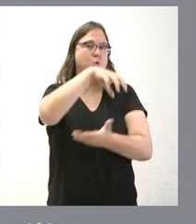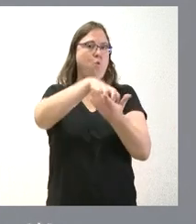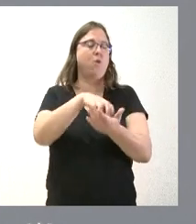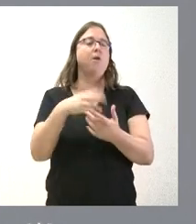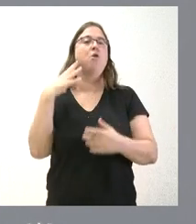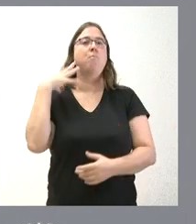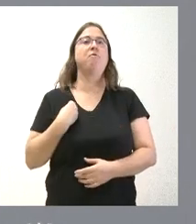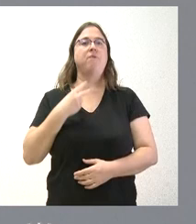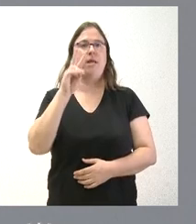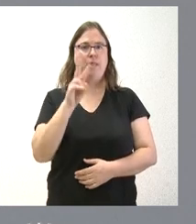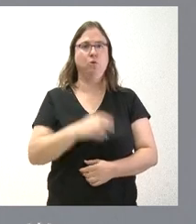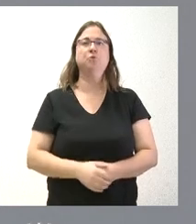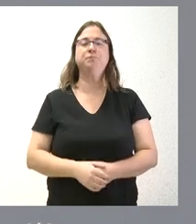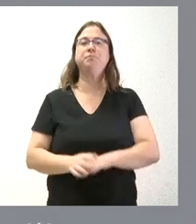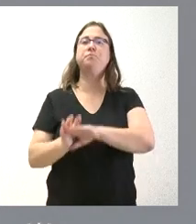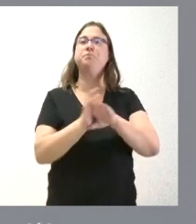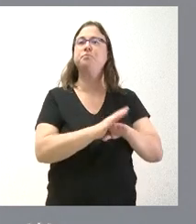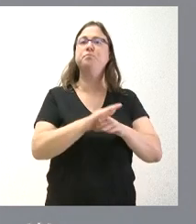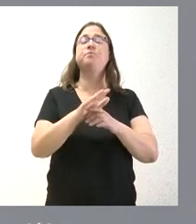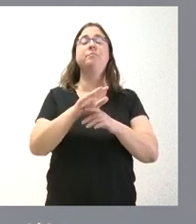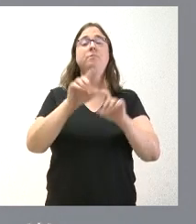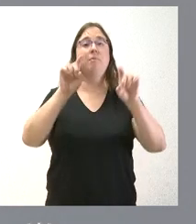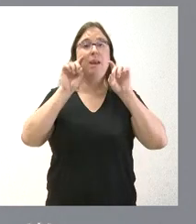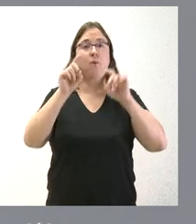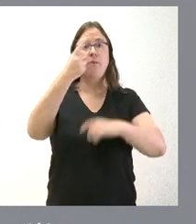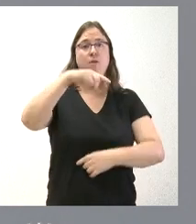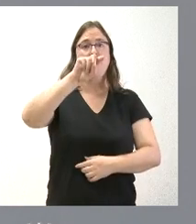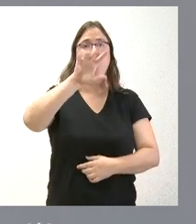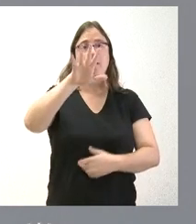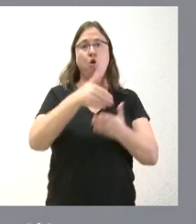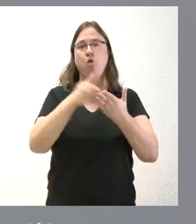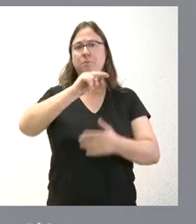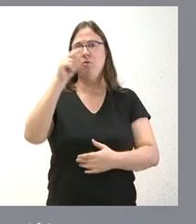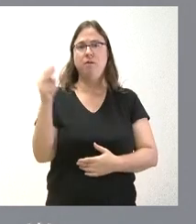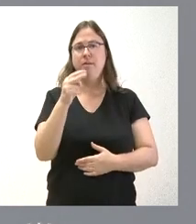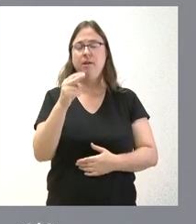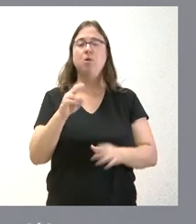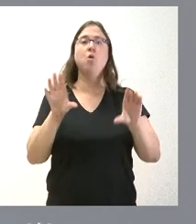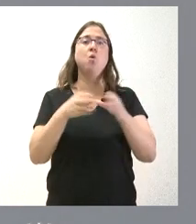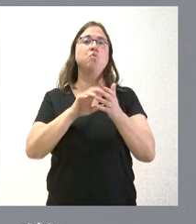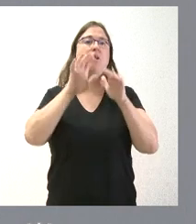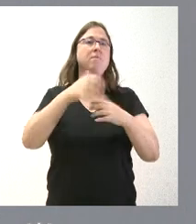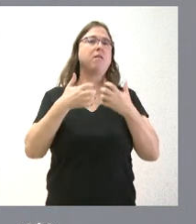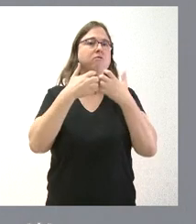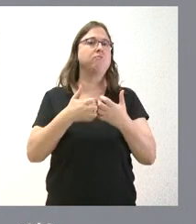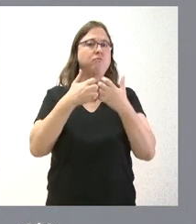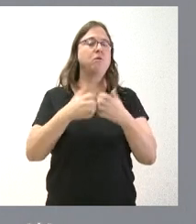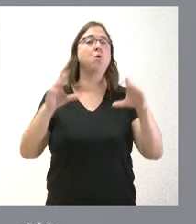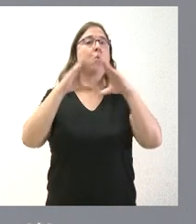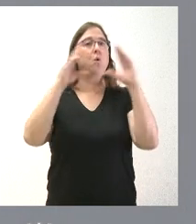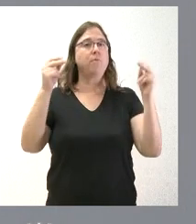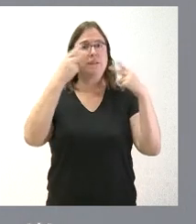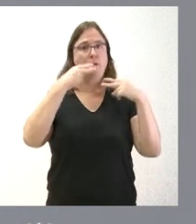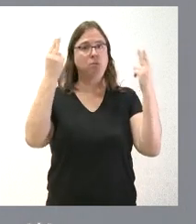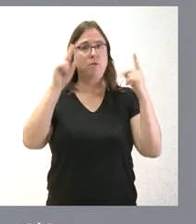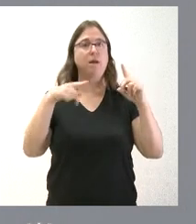En el ámbito ya educativo, 105 millones de euros es la aportación de la Junta de Castilla y León para el funcionamiento de las universidades públicas